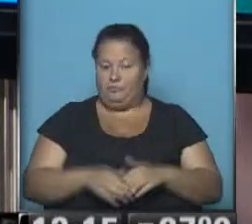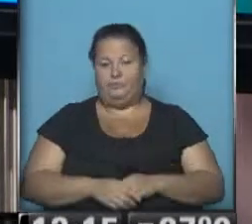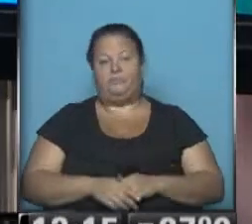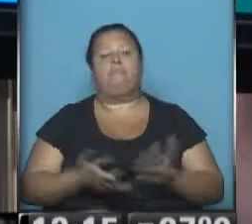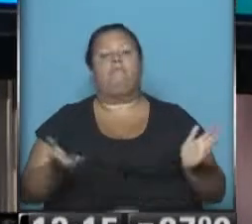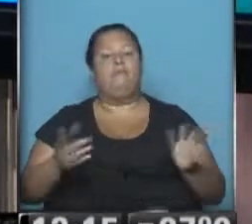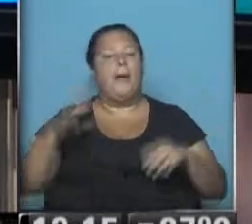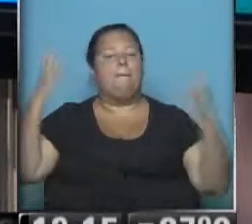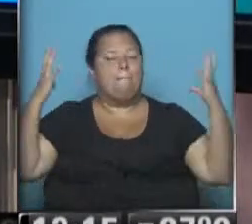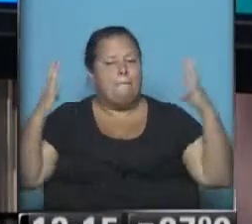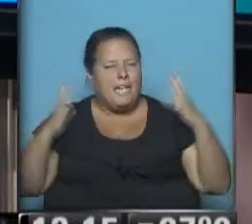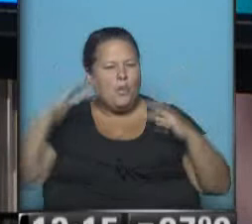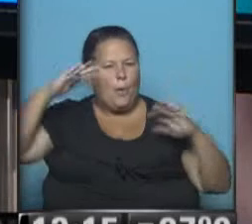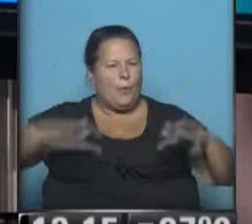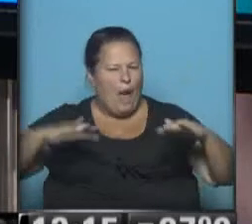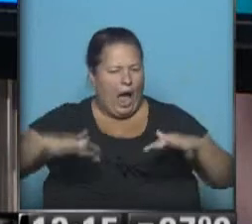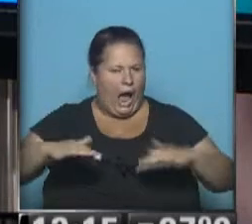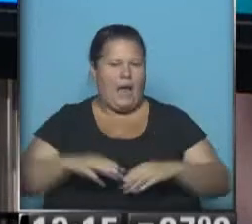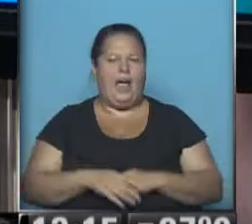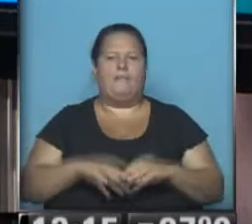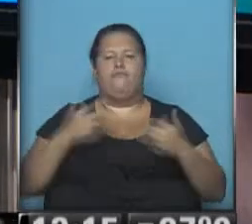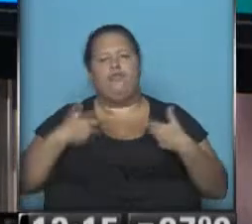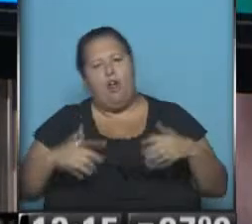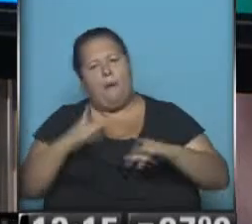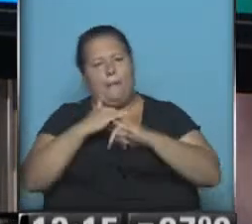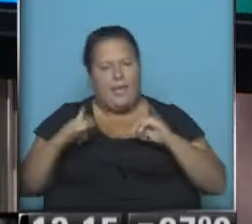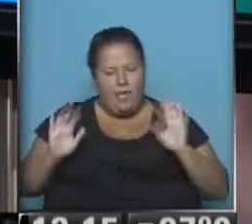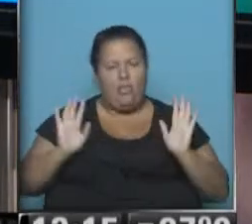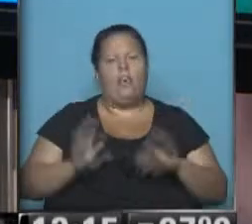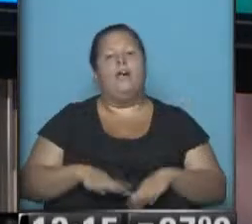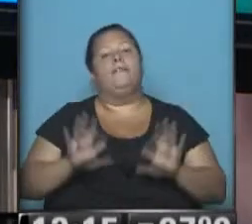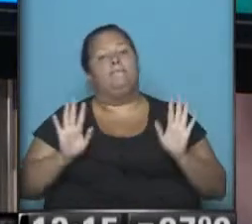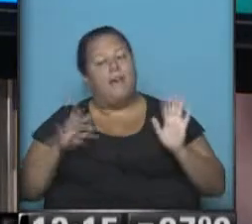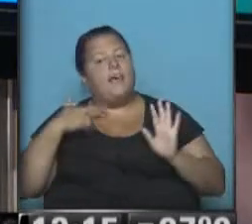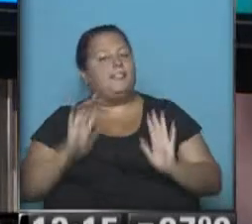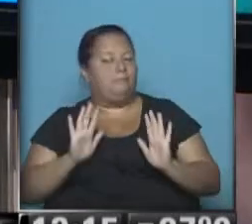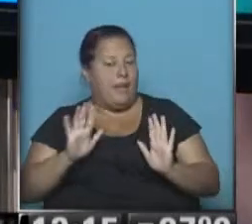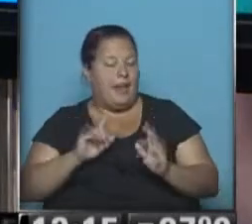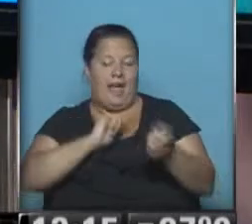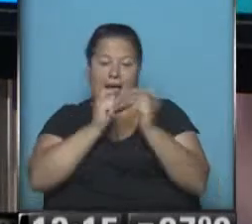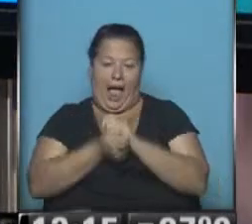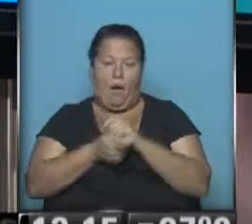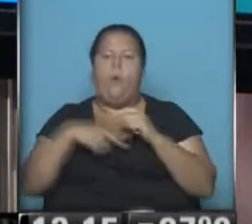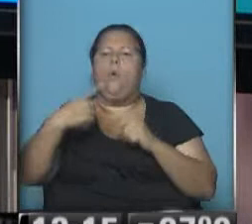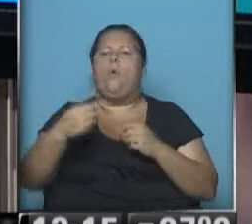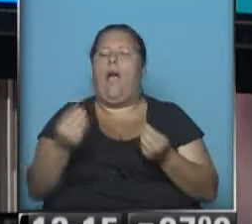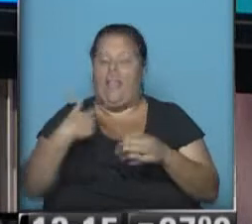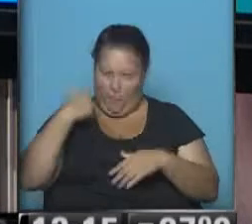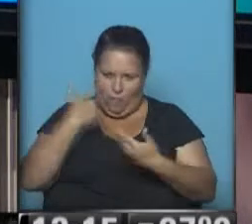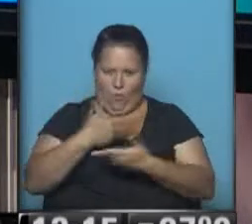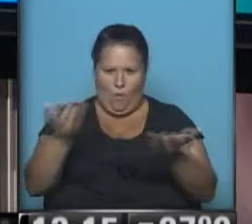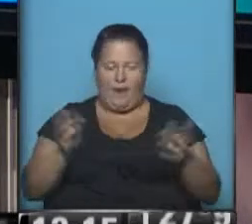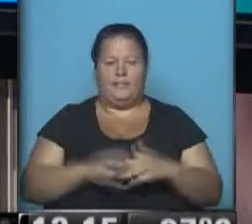Eso sí, la presión está un poquito baja. Bajo es su valor medio normal. Así que hay que esperar un cambio. ¿Y para cuándo? Ya enseguida lo vemos.